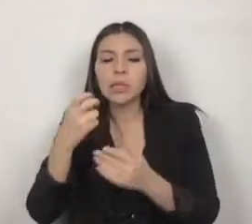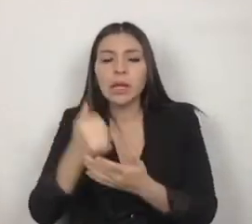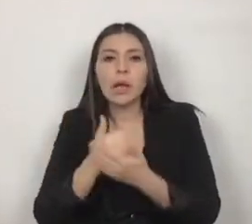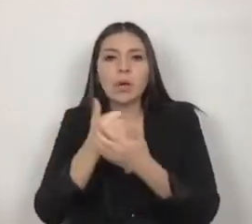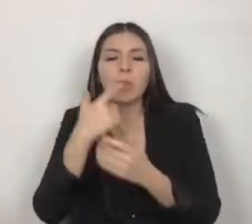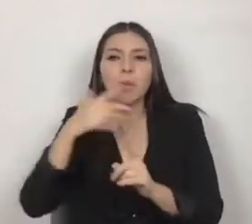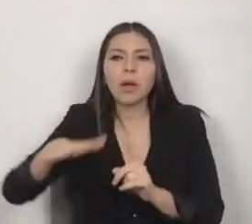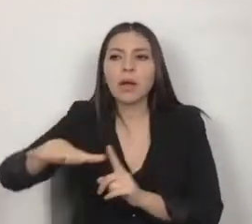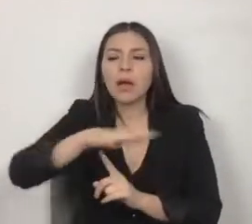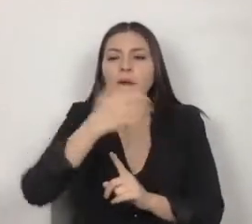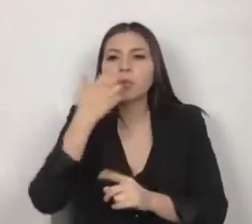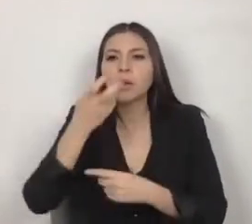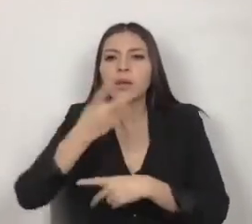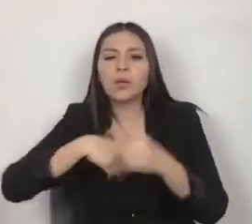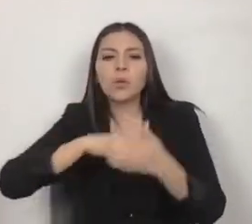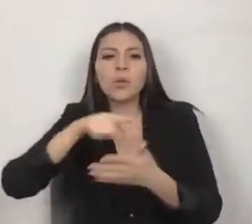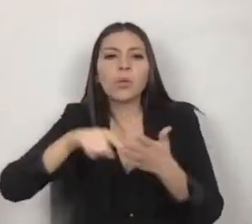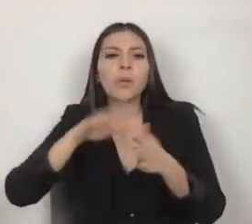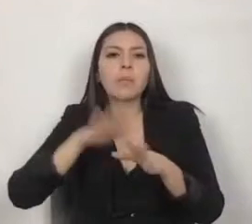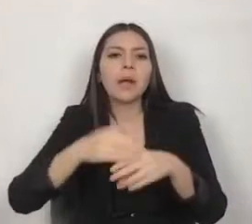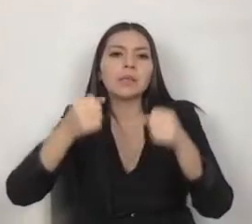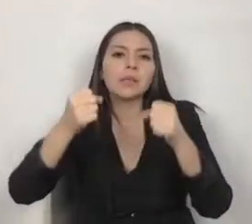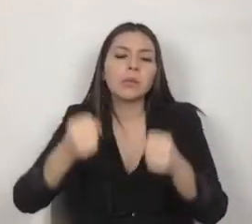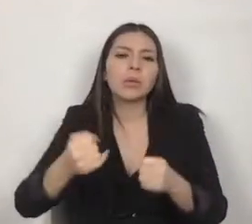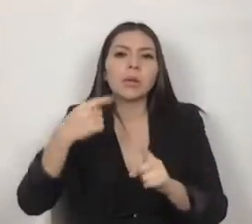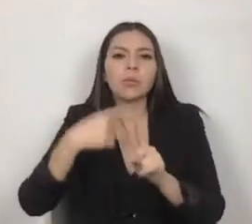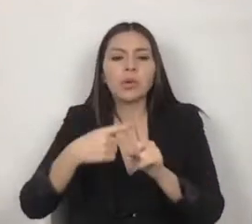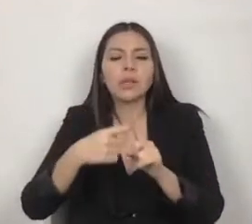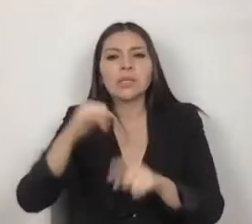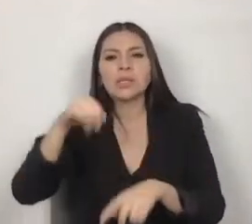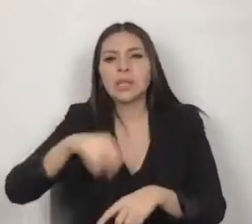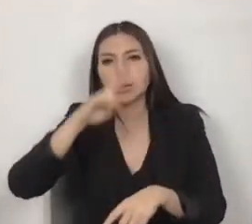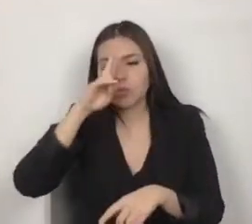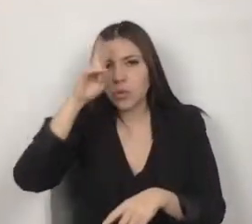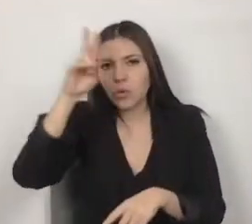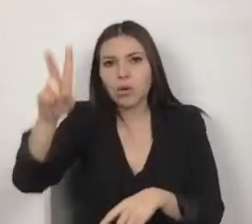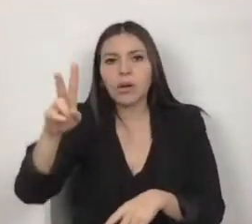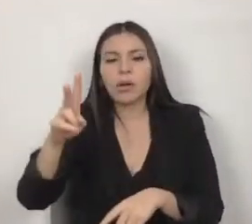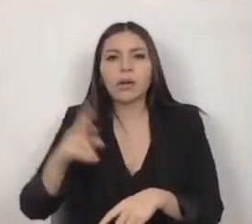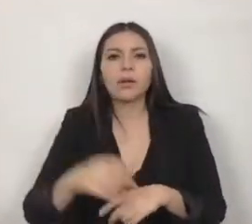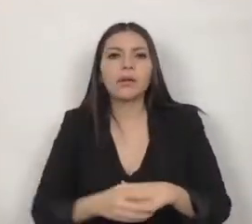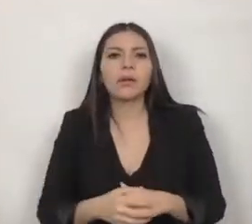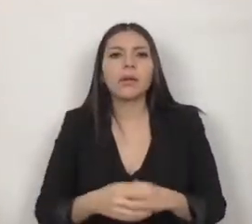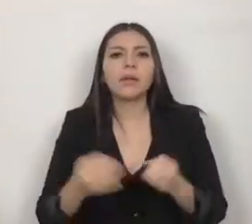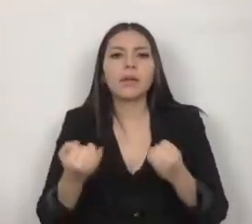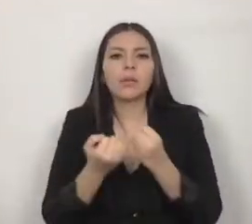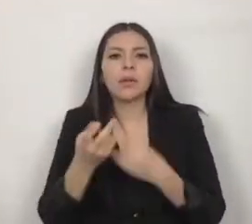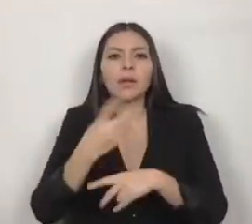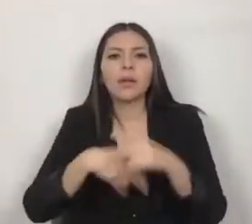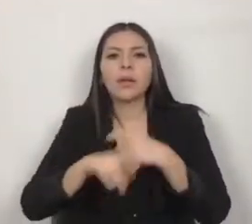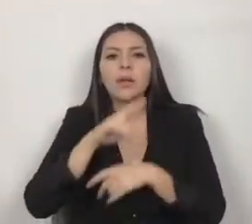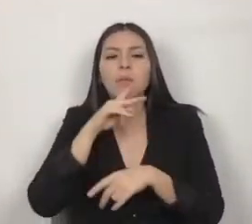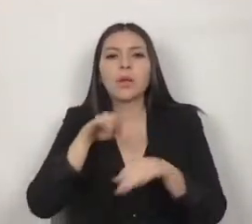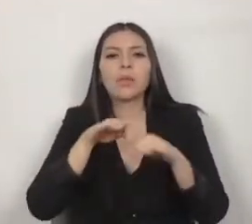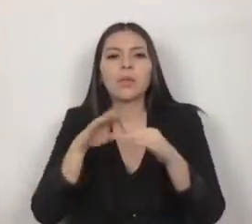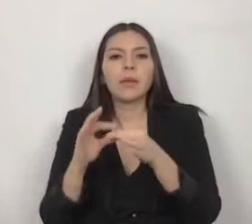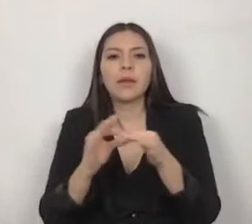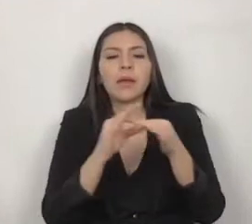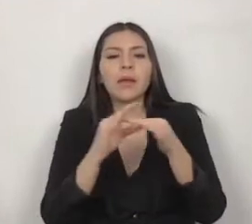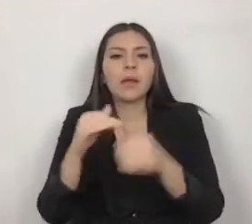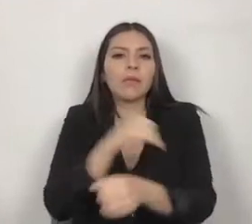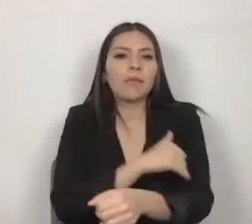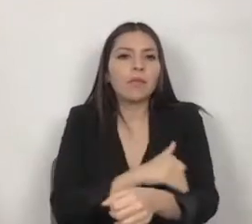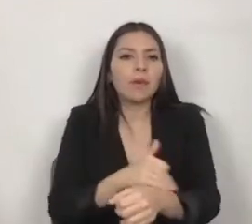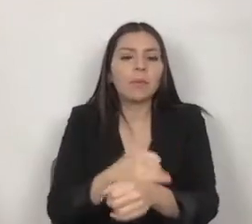y haya entornos seguros, sin violencia y sin duda alguna favorecerá el trabajo conjunto entre las familias y las